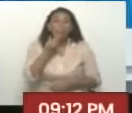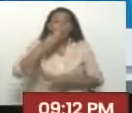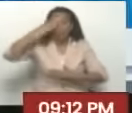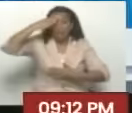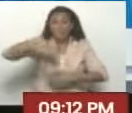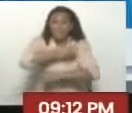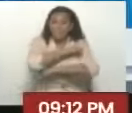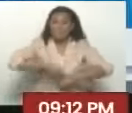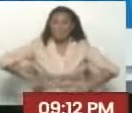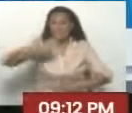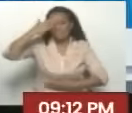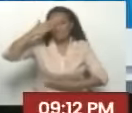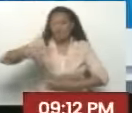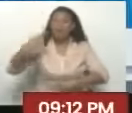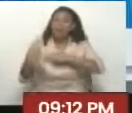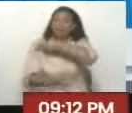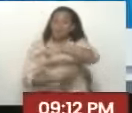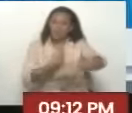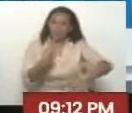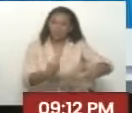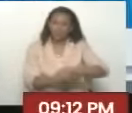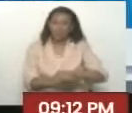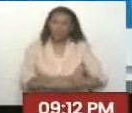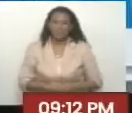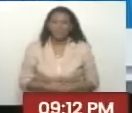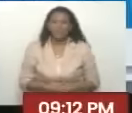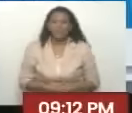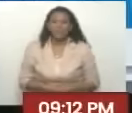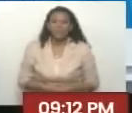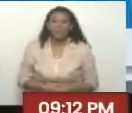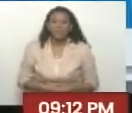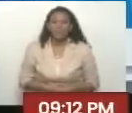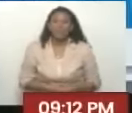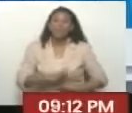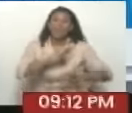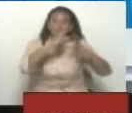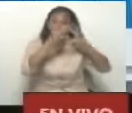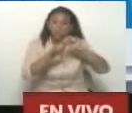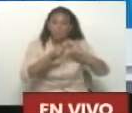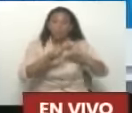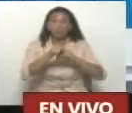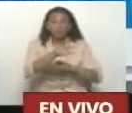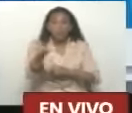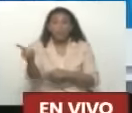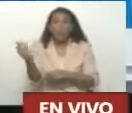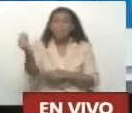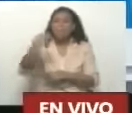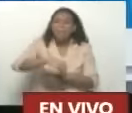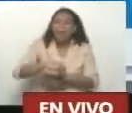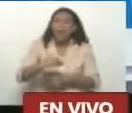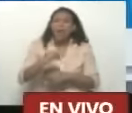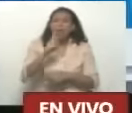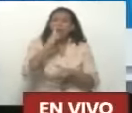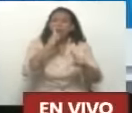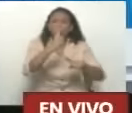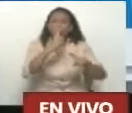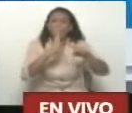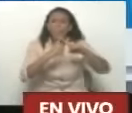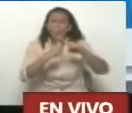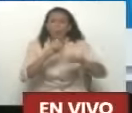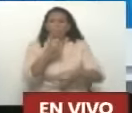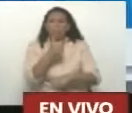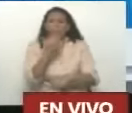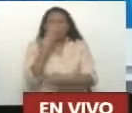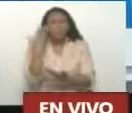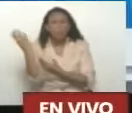revolucionaria articulando fuerza. Jocelyn, ¿qué más nos trae el 1x10 del día de hoy?